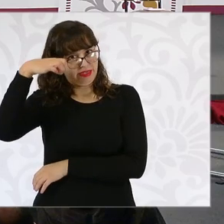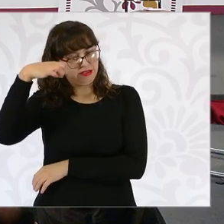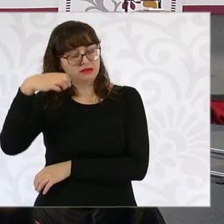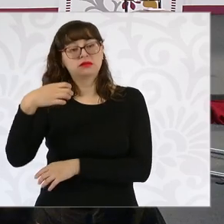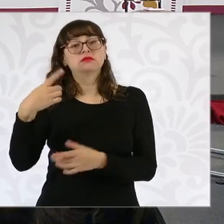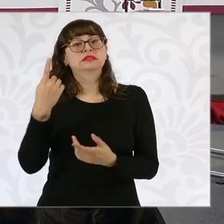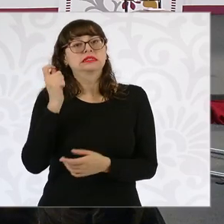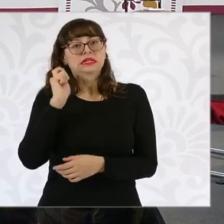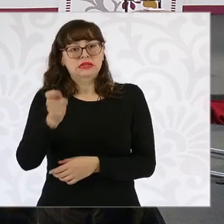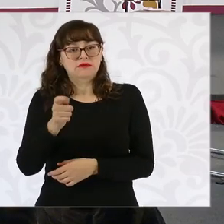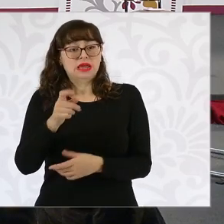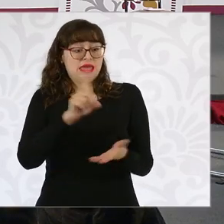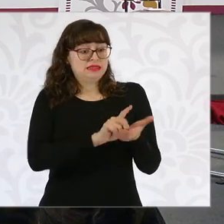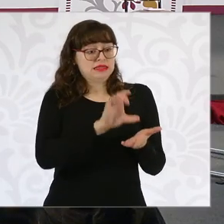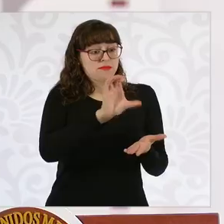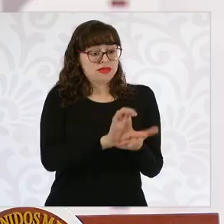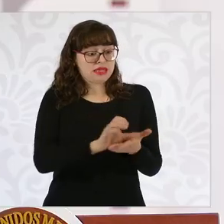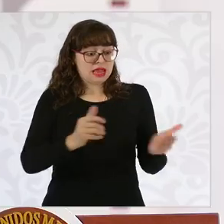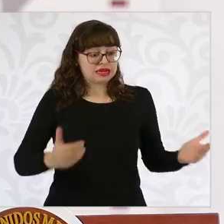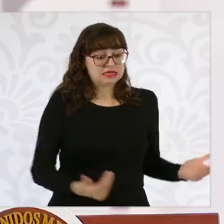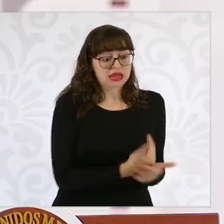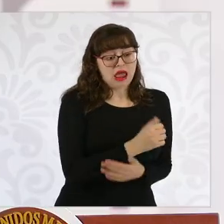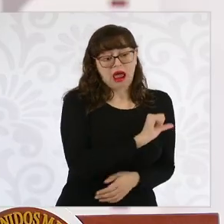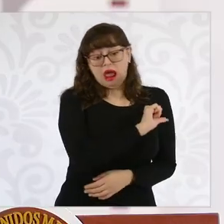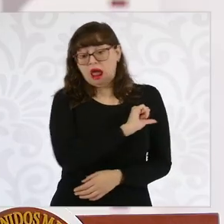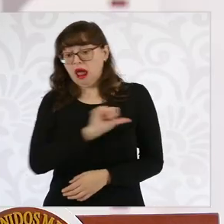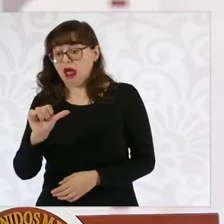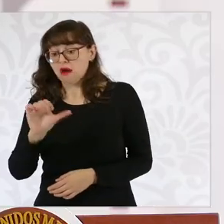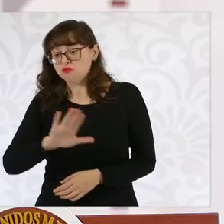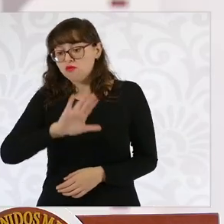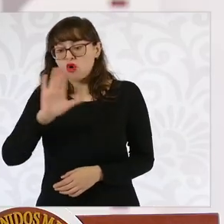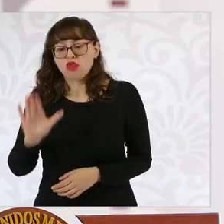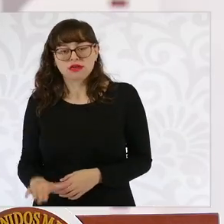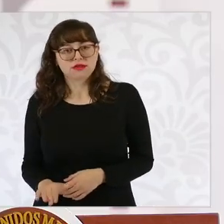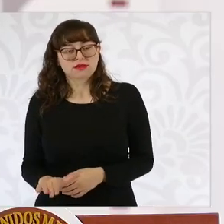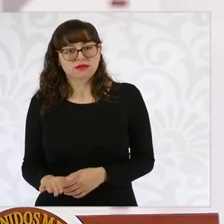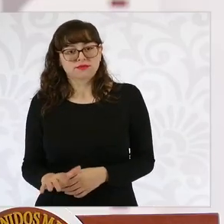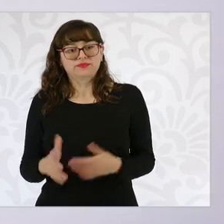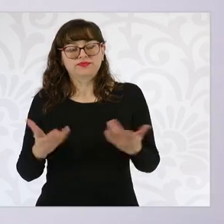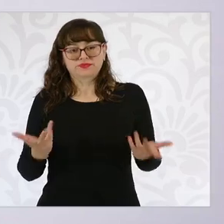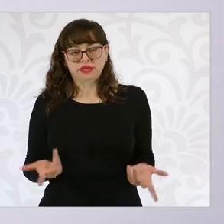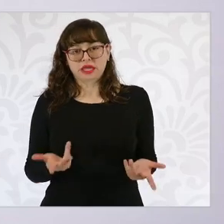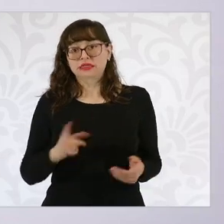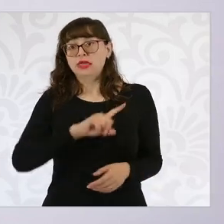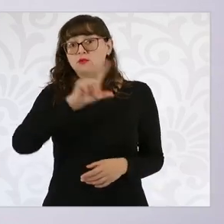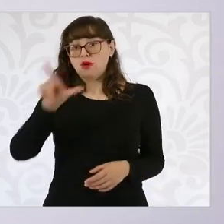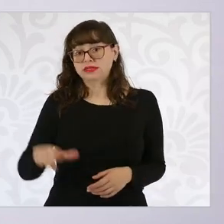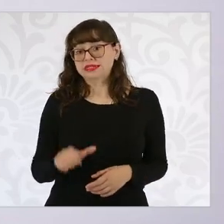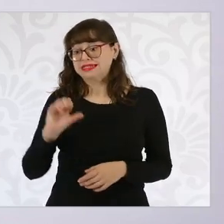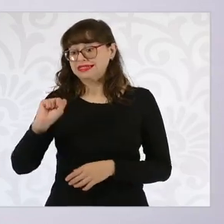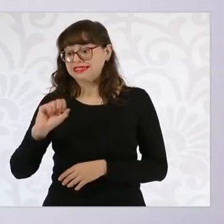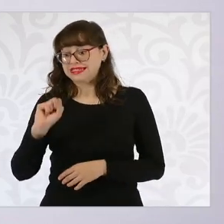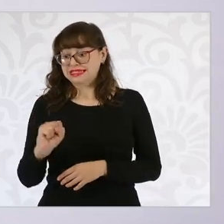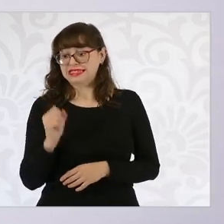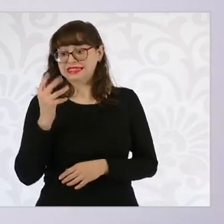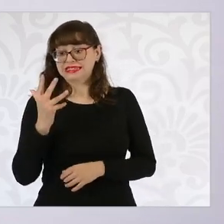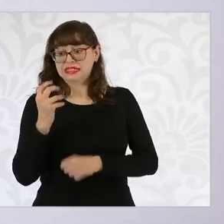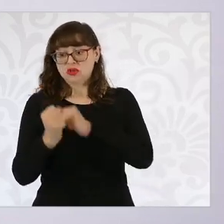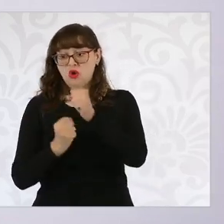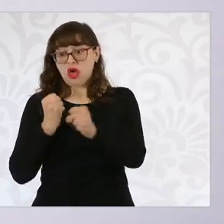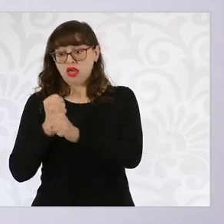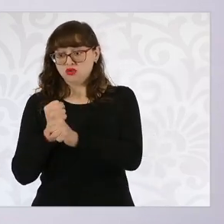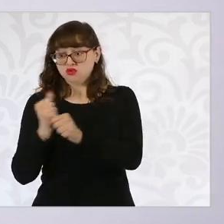Para hacer la diferencia y dejar muy claro que no son dos pensiones para una persona mayor de 65 años que vive con